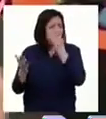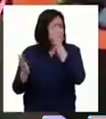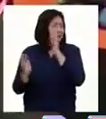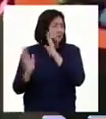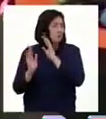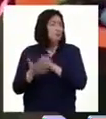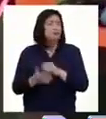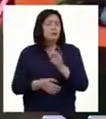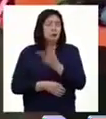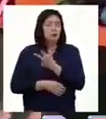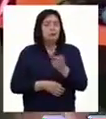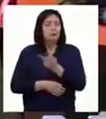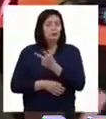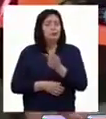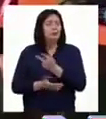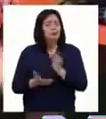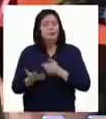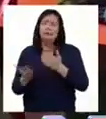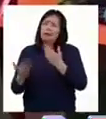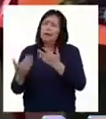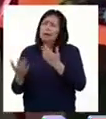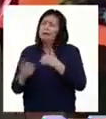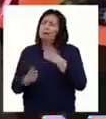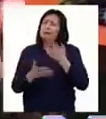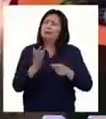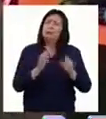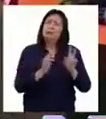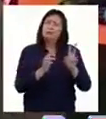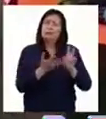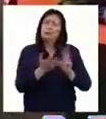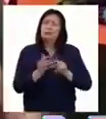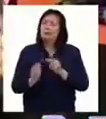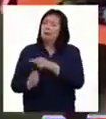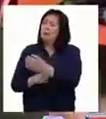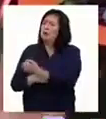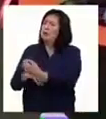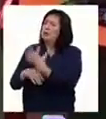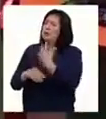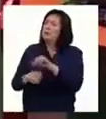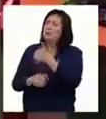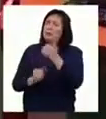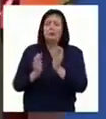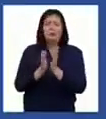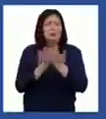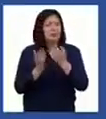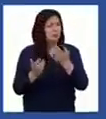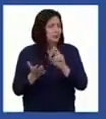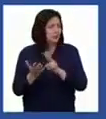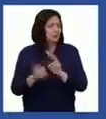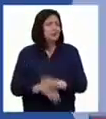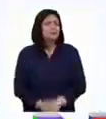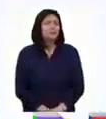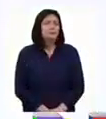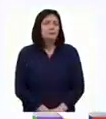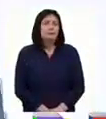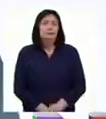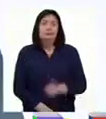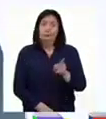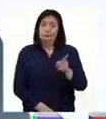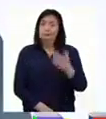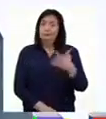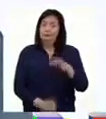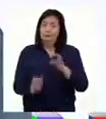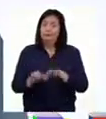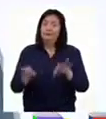ambos comentamos sobre nuestras lecturas o me recomienda otros libros. Qué